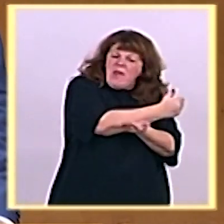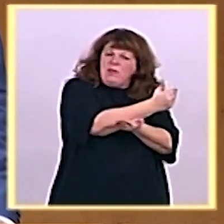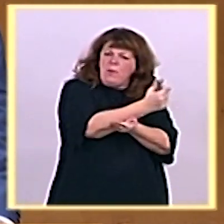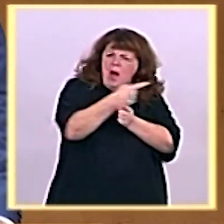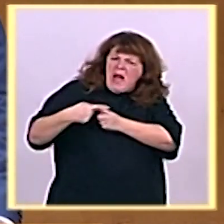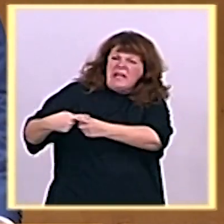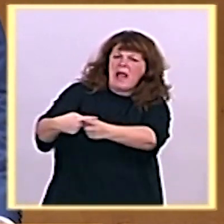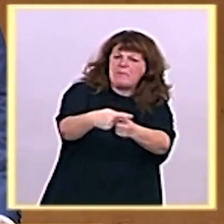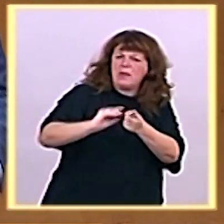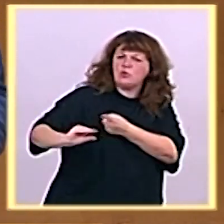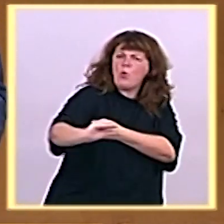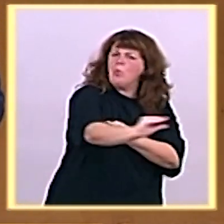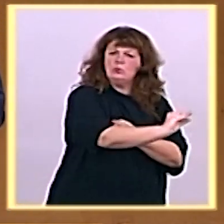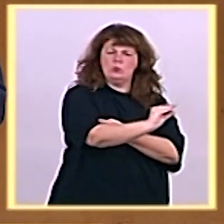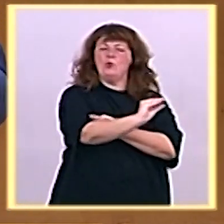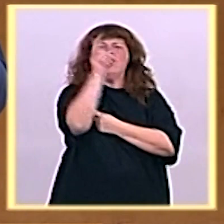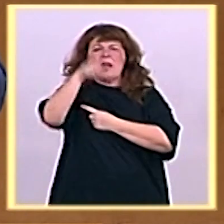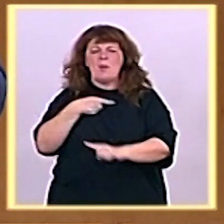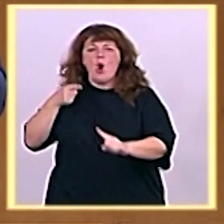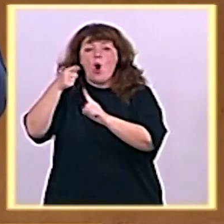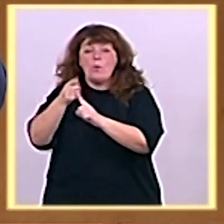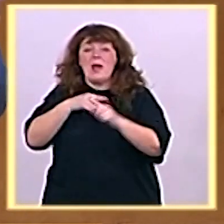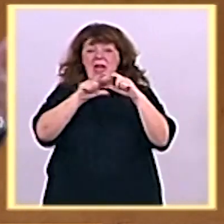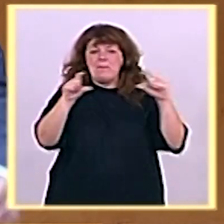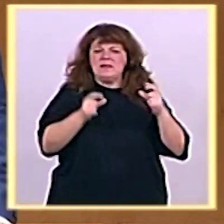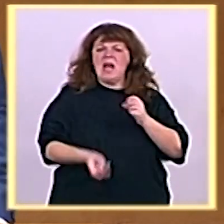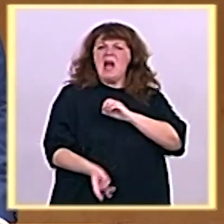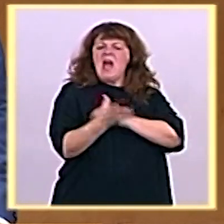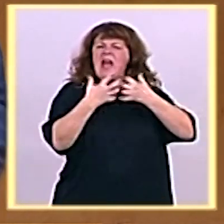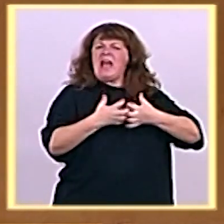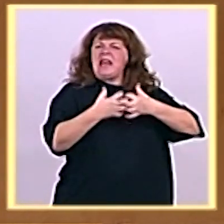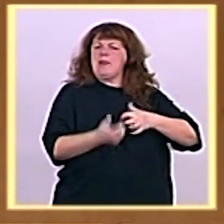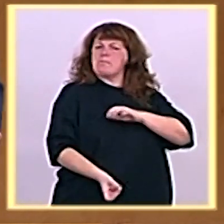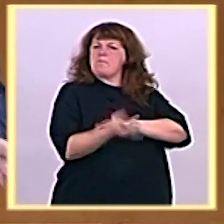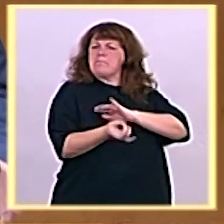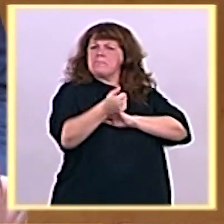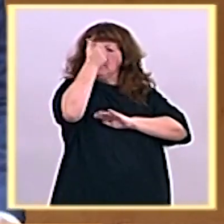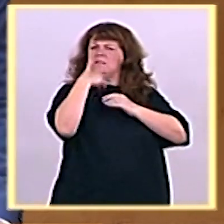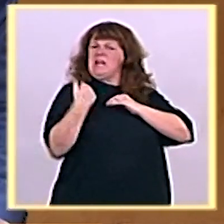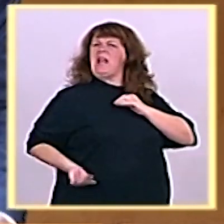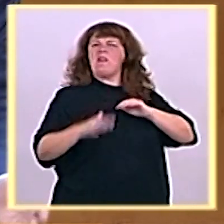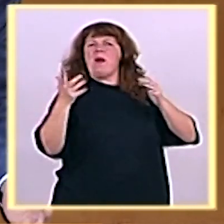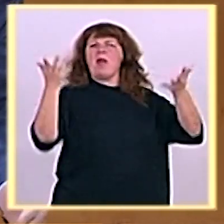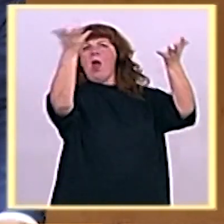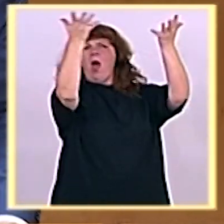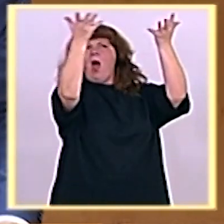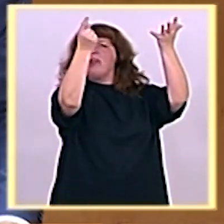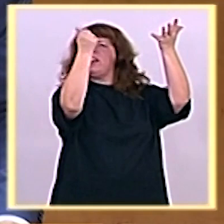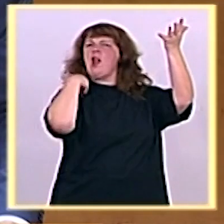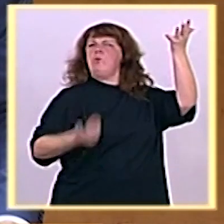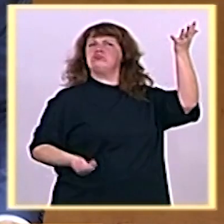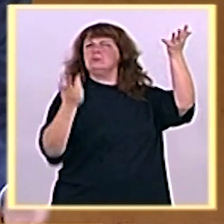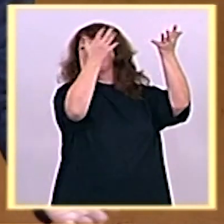generen más riqueza y que esa riqueza no se quede en las alturas, en los de arriba. Porque si los salarios de las clases medias y también de las clases